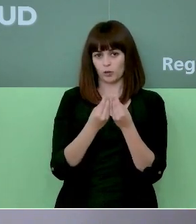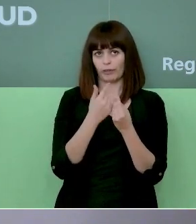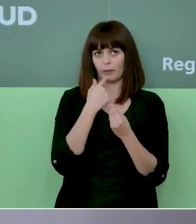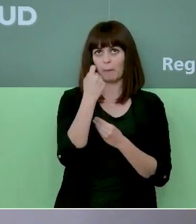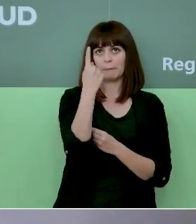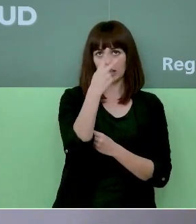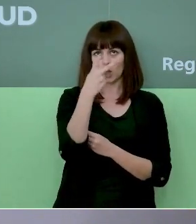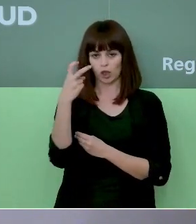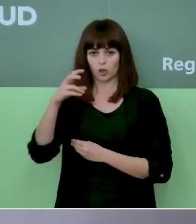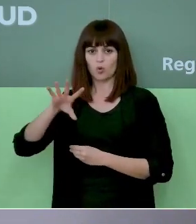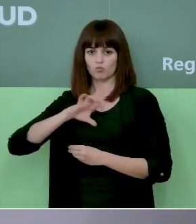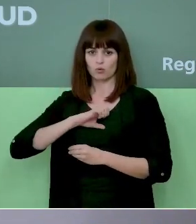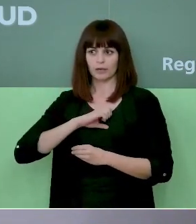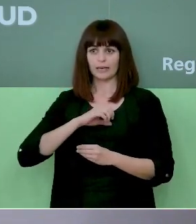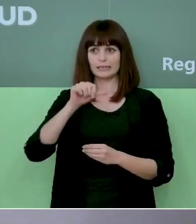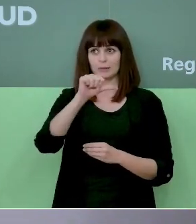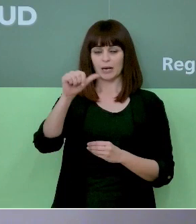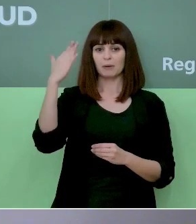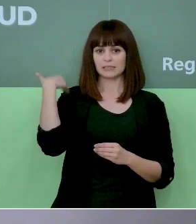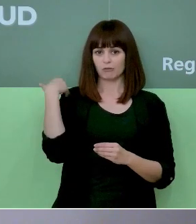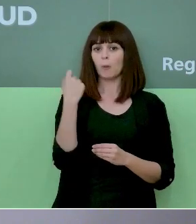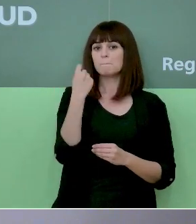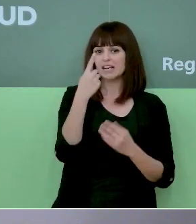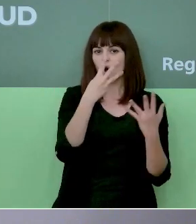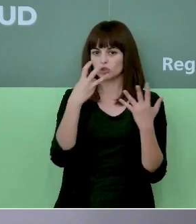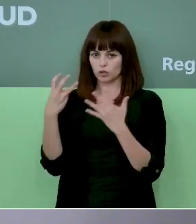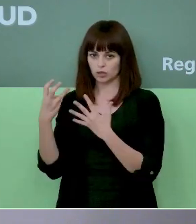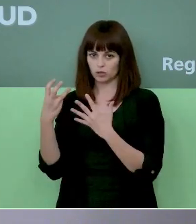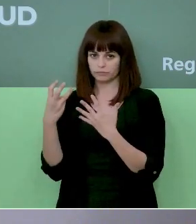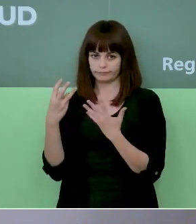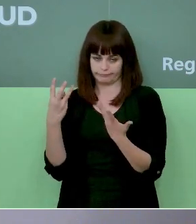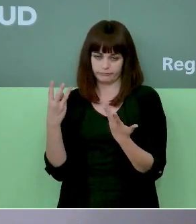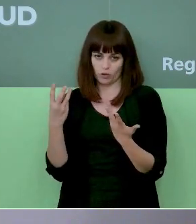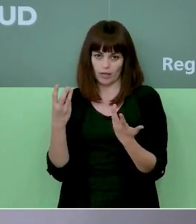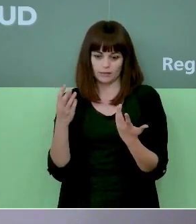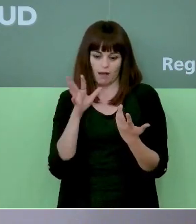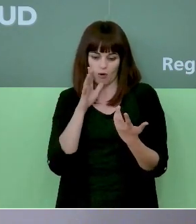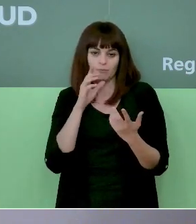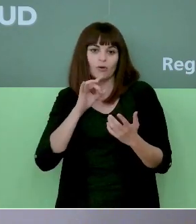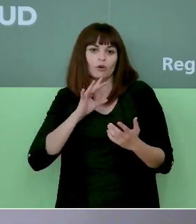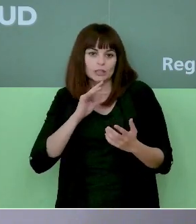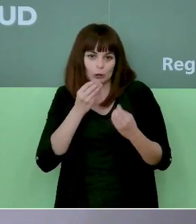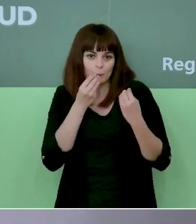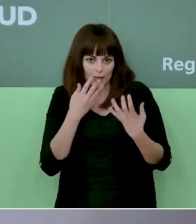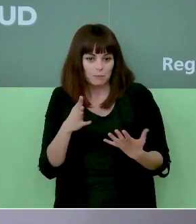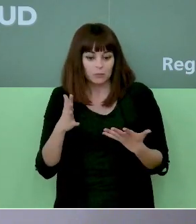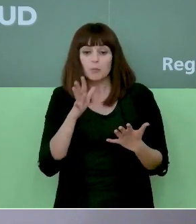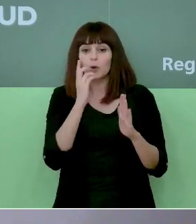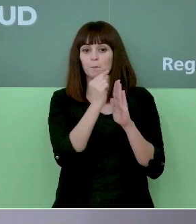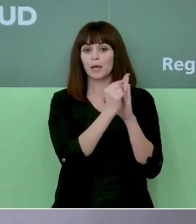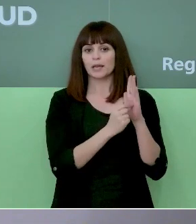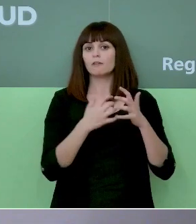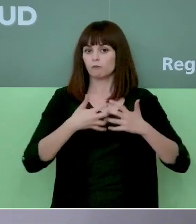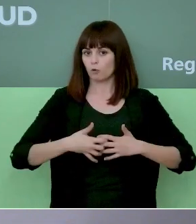.200, pero el martes pasado dimos más de 1.800, con lo cual, bueno, pues estamos razonablemente viendo que las medidas están funcionando,